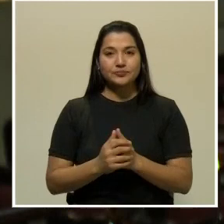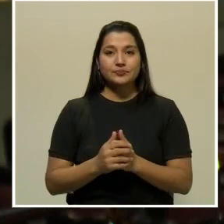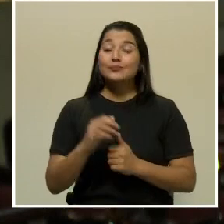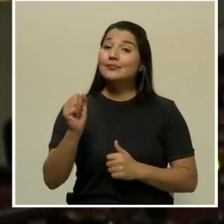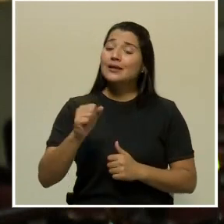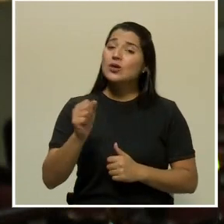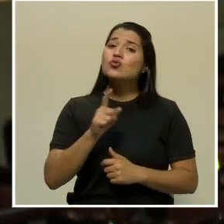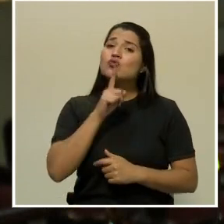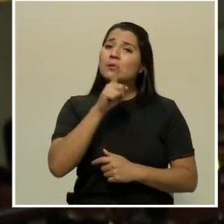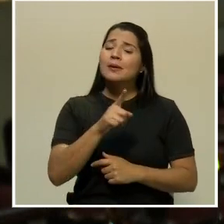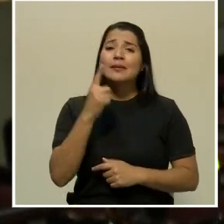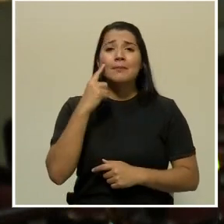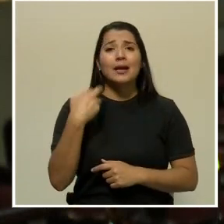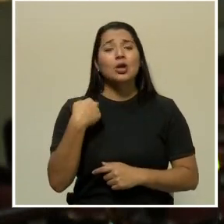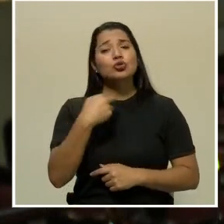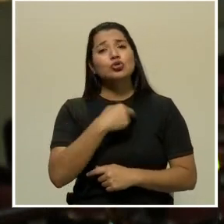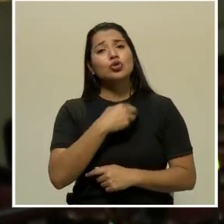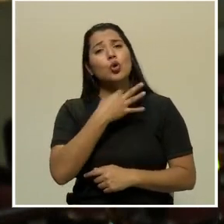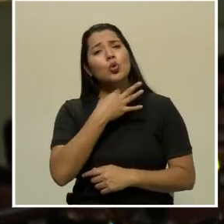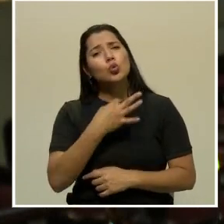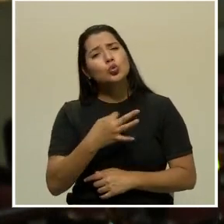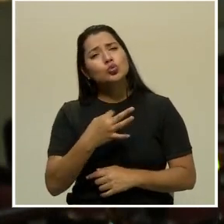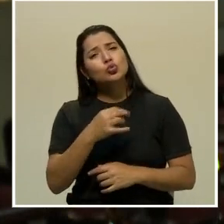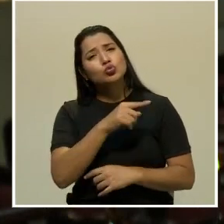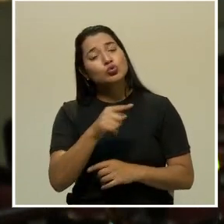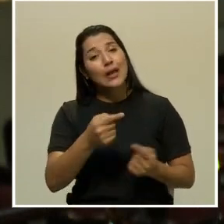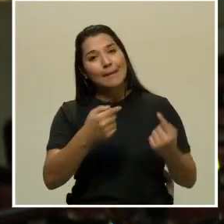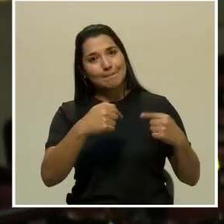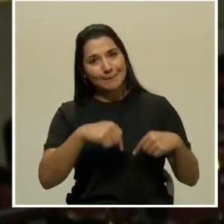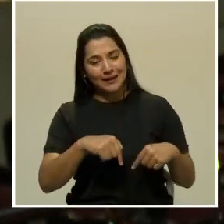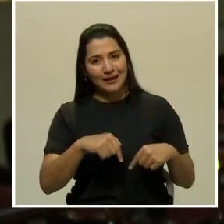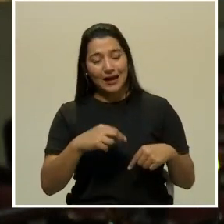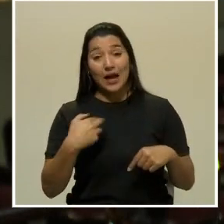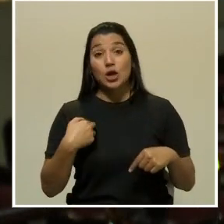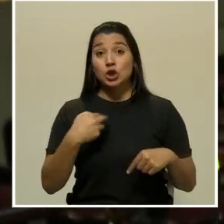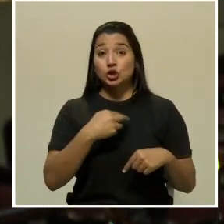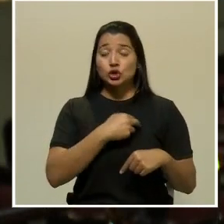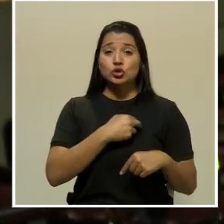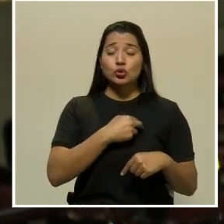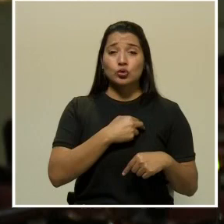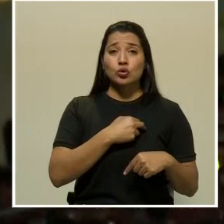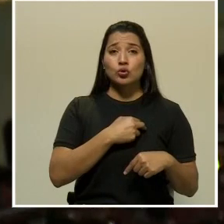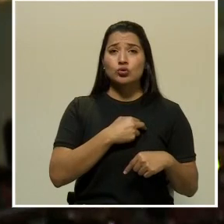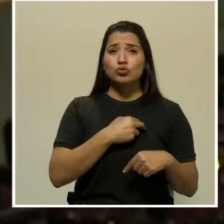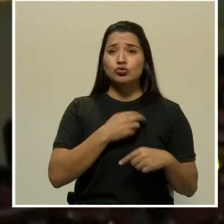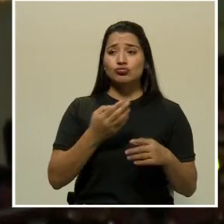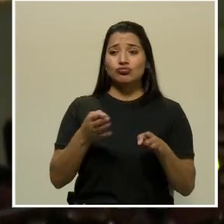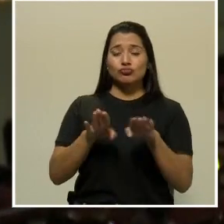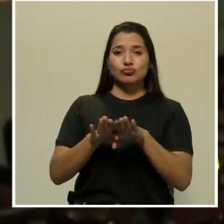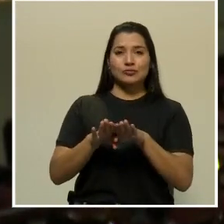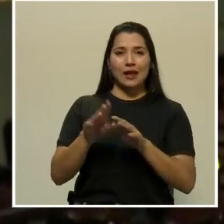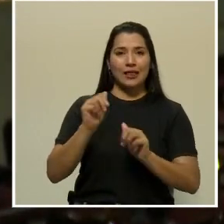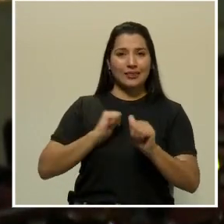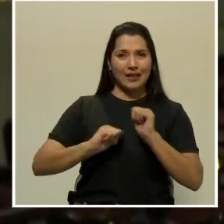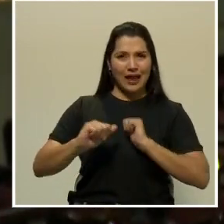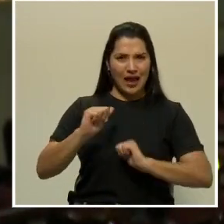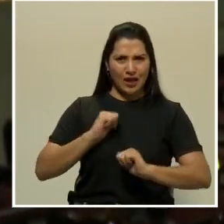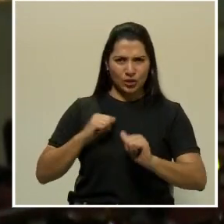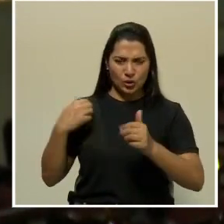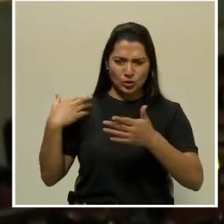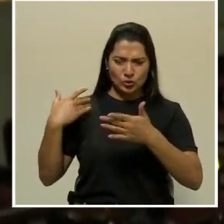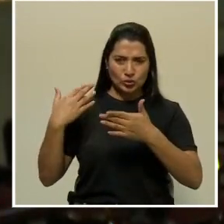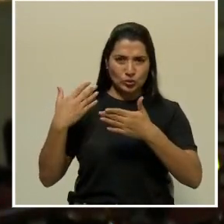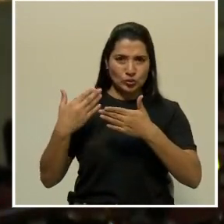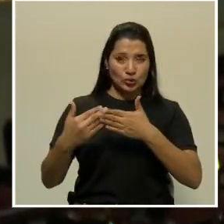realmente para nosotros es un gusto tenerlos acá. Hemos tenido un teatro cerrado por una